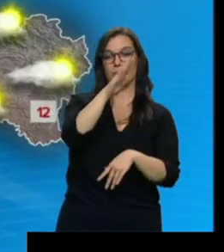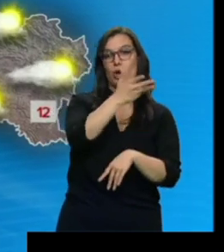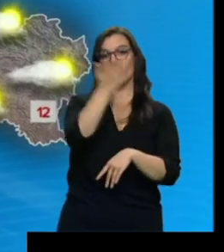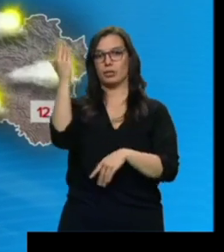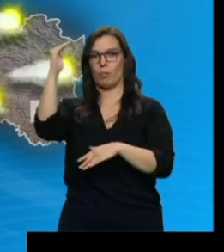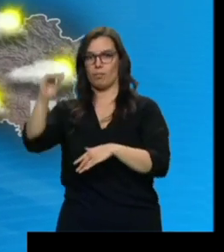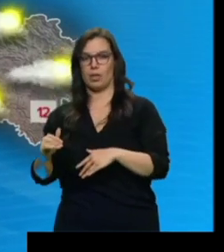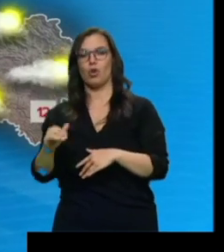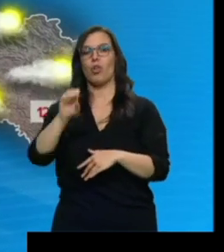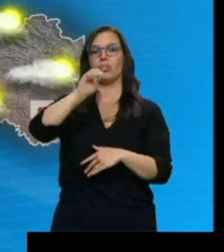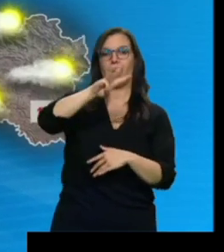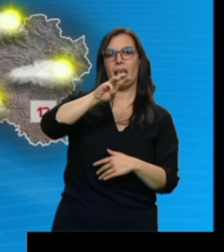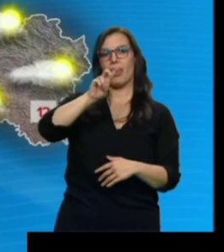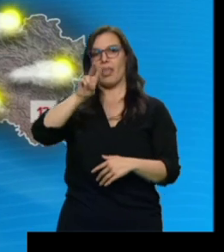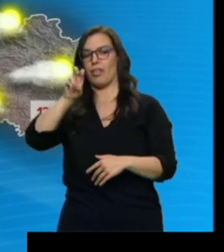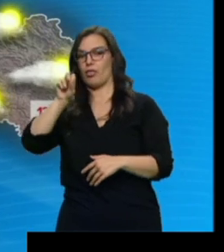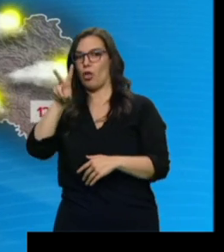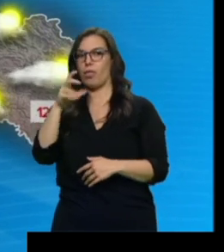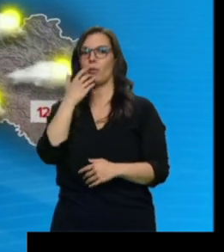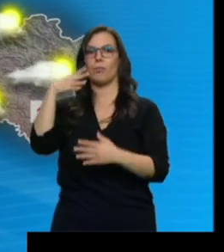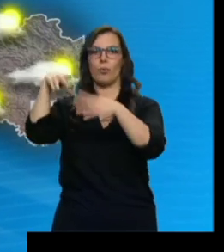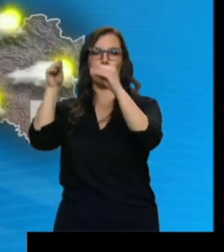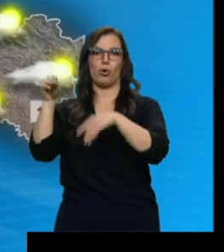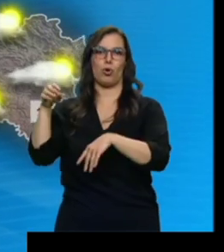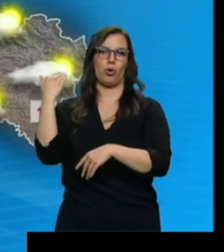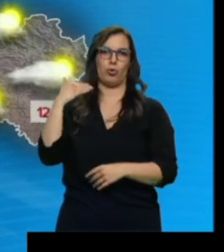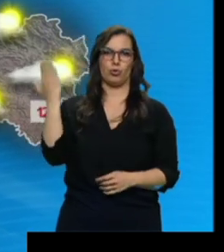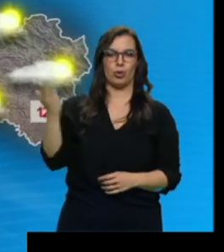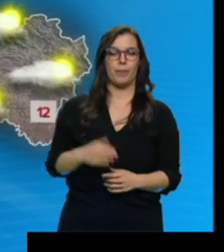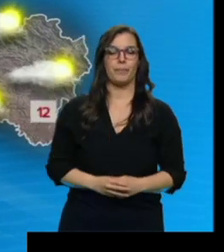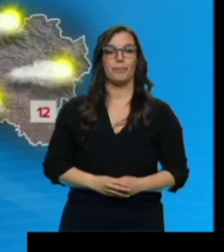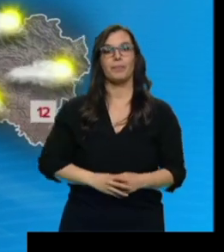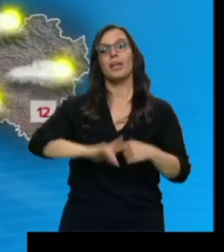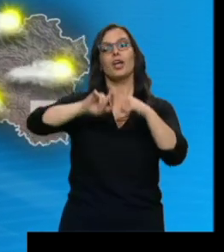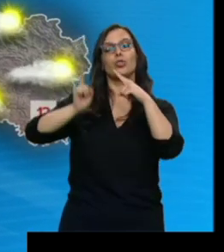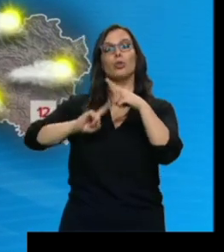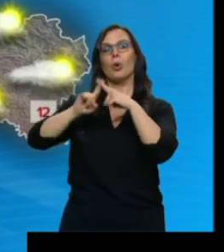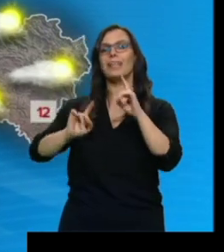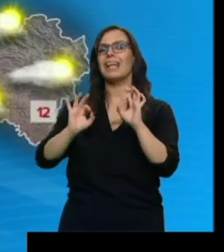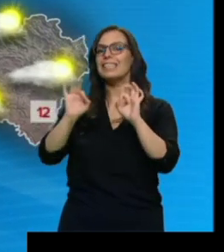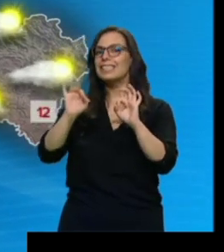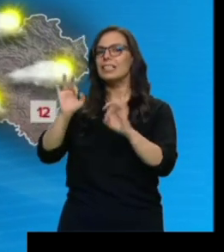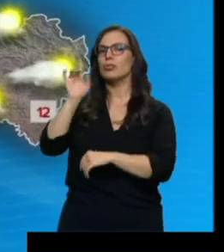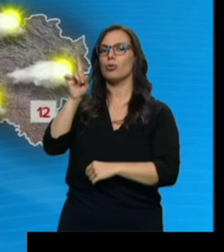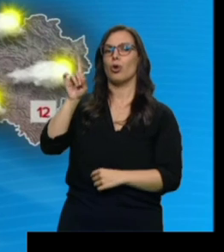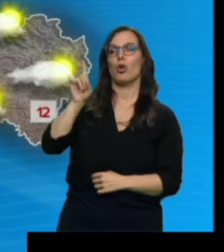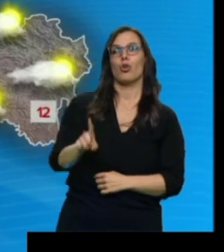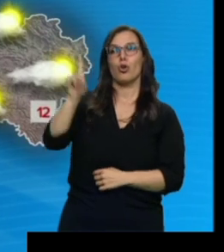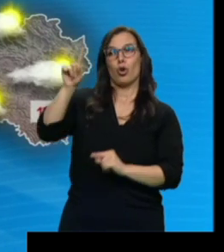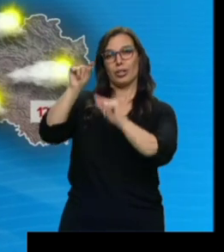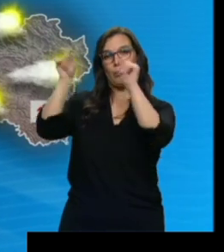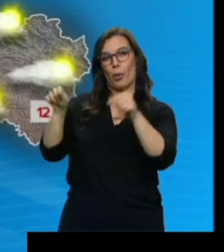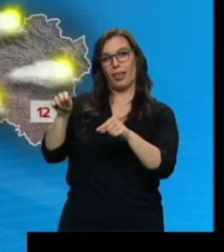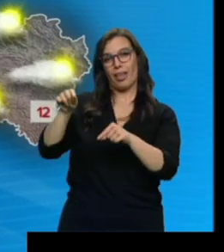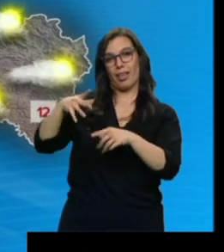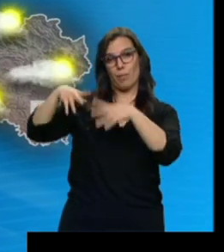más bajos, de 13 y 12 en Burgos y Soria. Las tormentas solo las veremos en el norte de la provincia de Burgos.